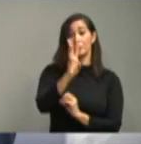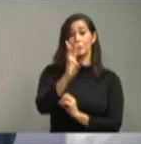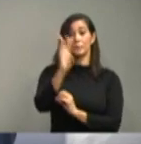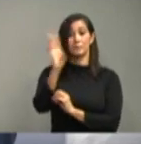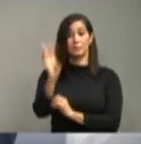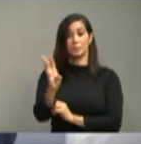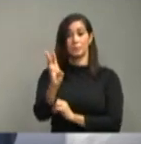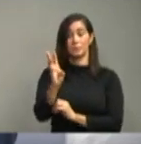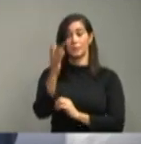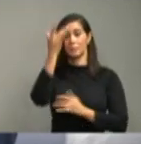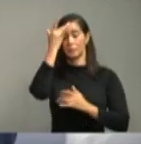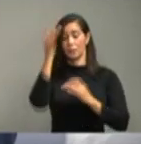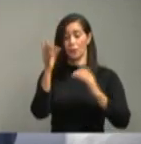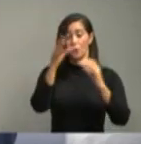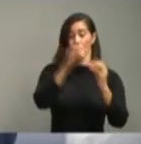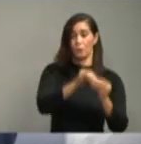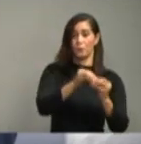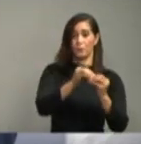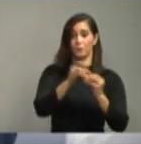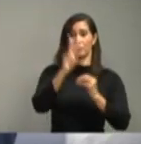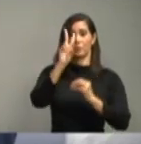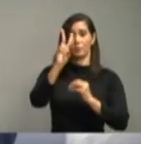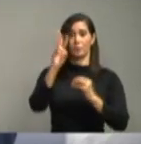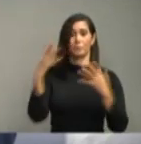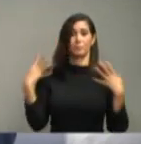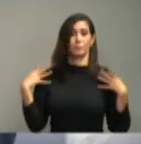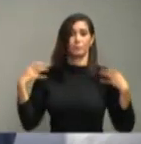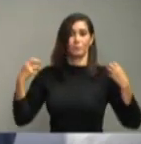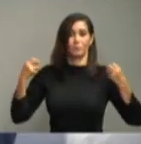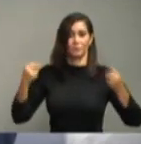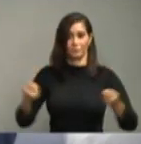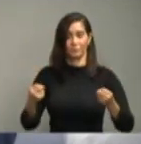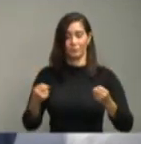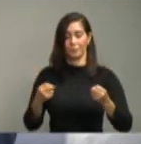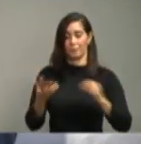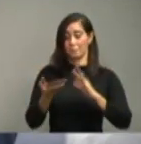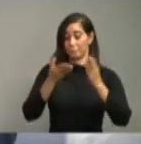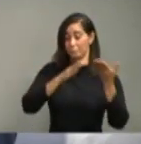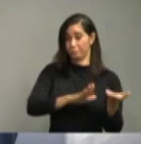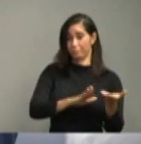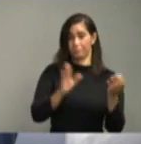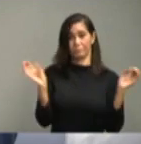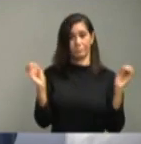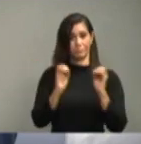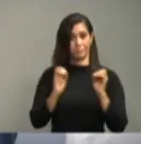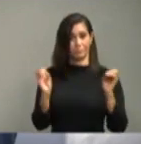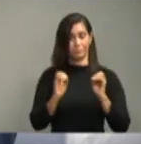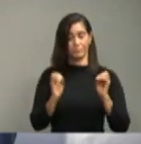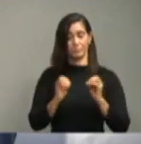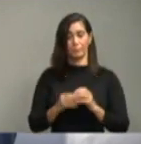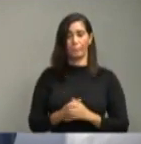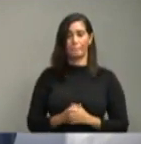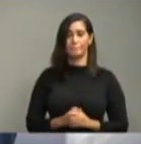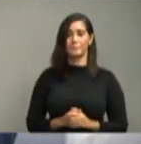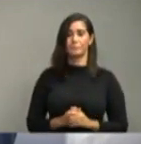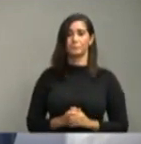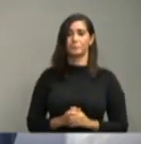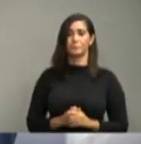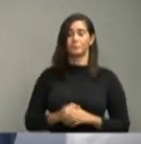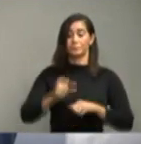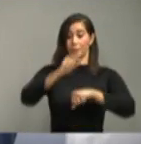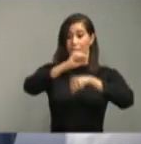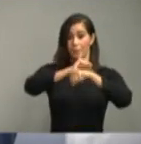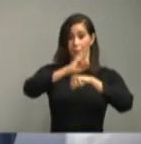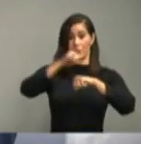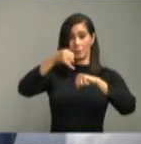acumulados, 2 recuperados, cero fallecimiento. San Juan,